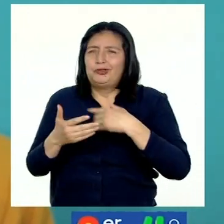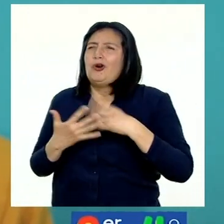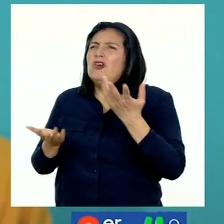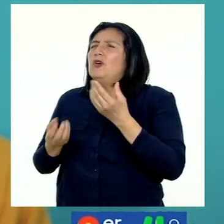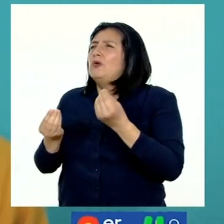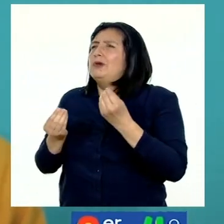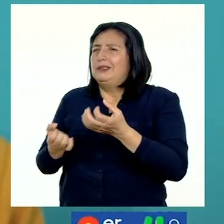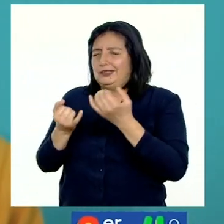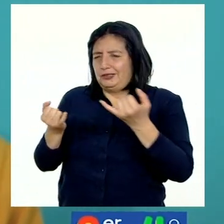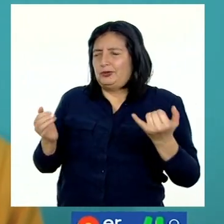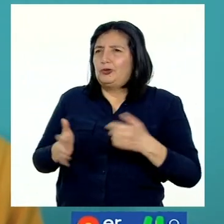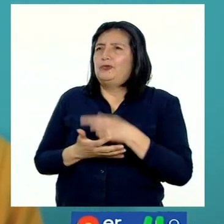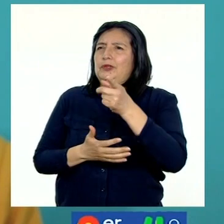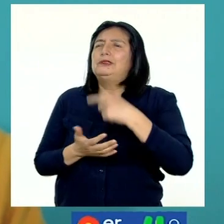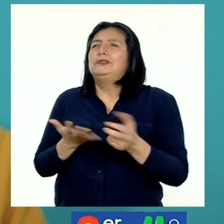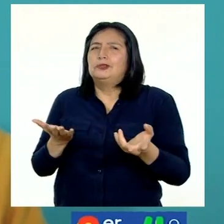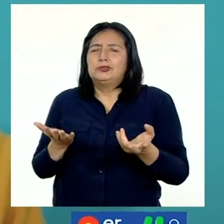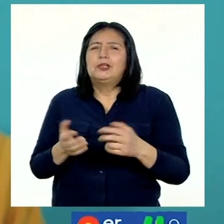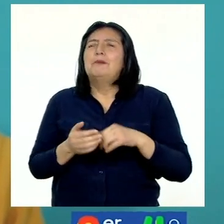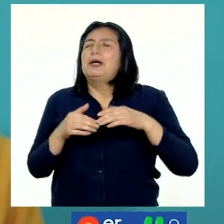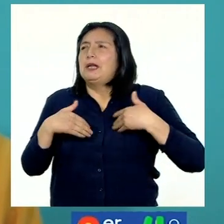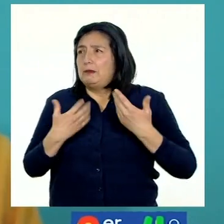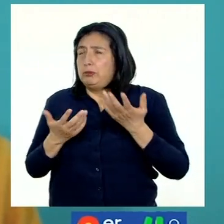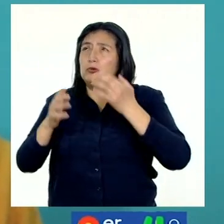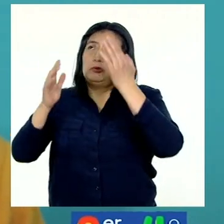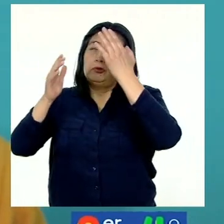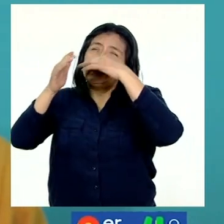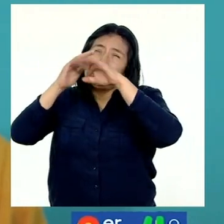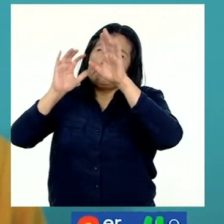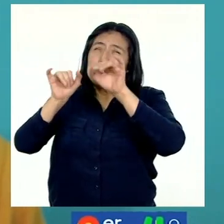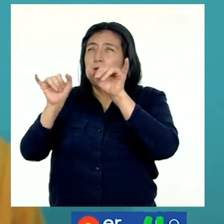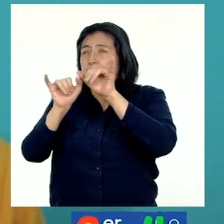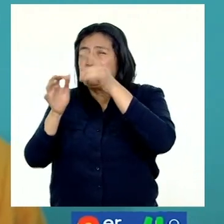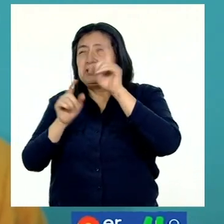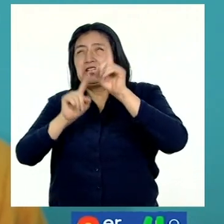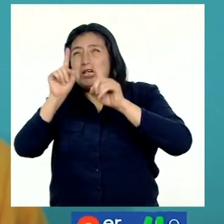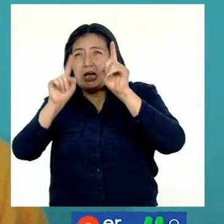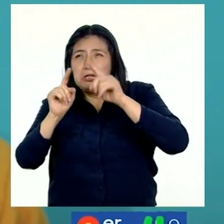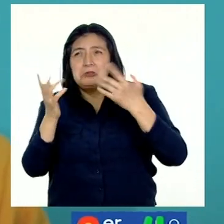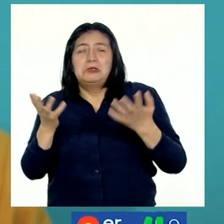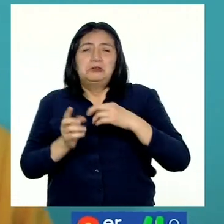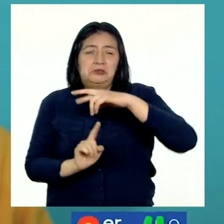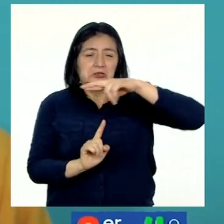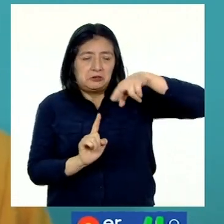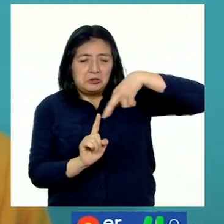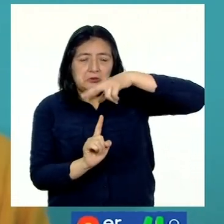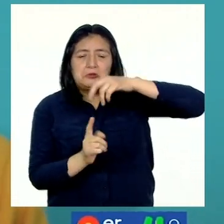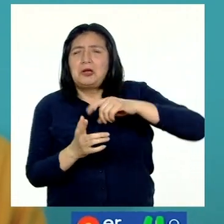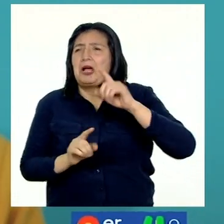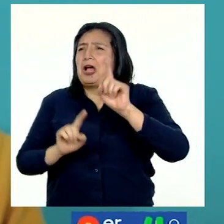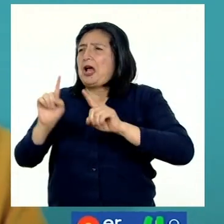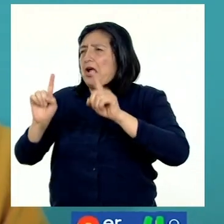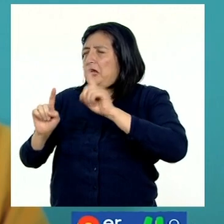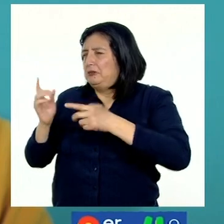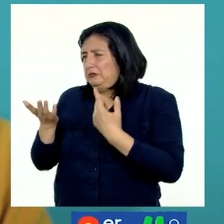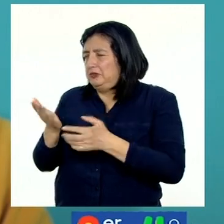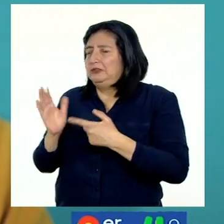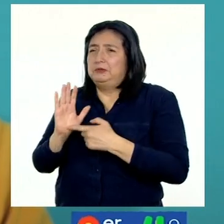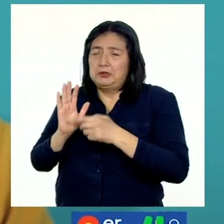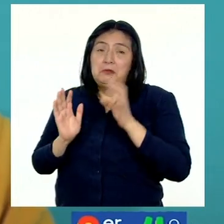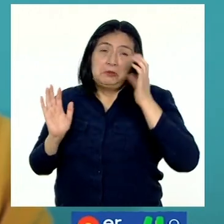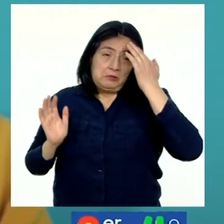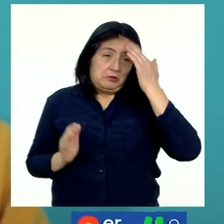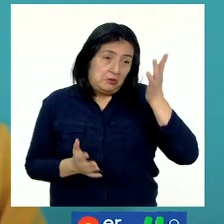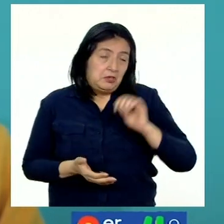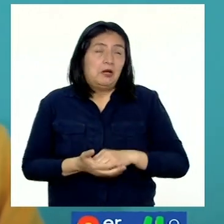valemos de los instrumentos meteorológicos y algunas observaciones que hay en tu entorno, inclusive algunas señas, podemos